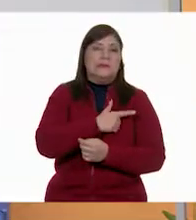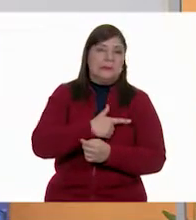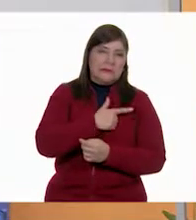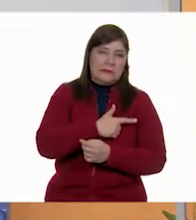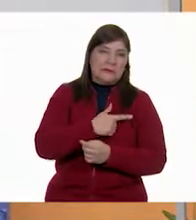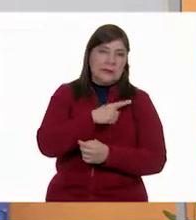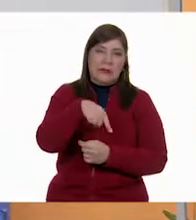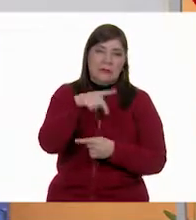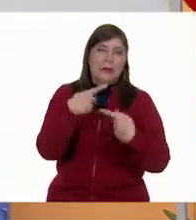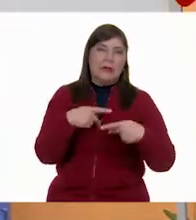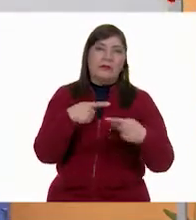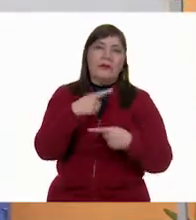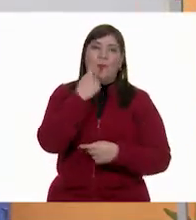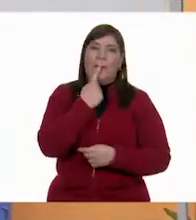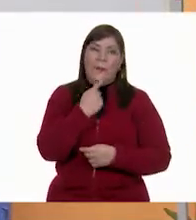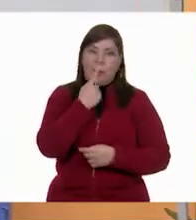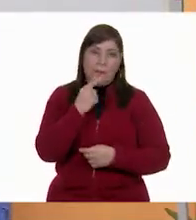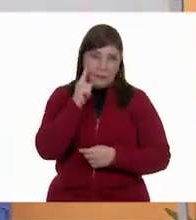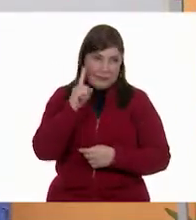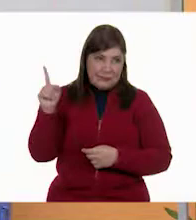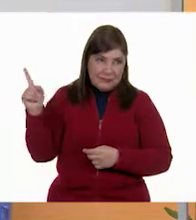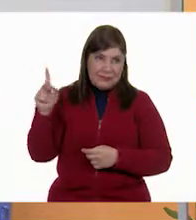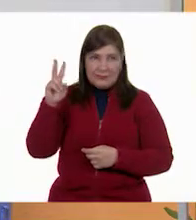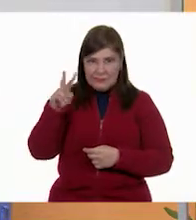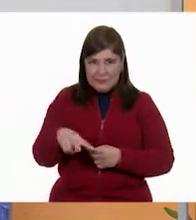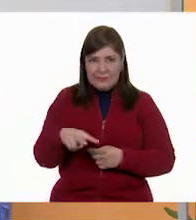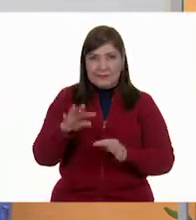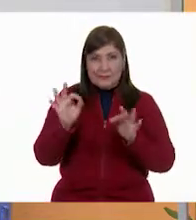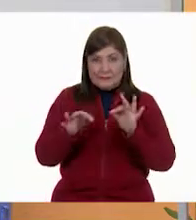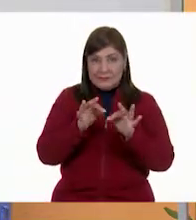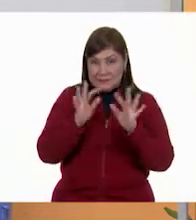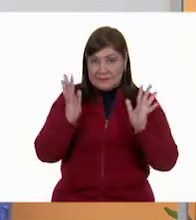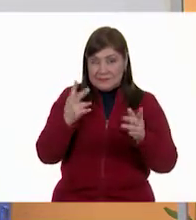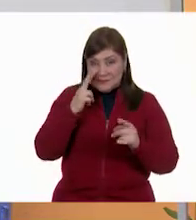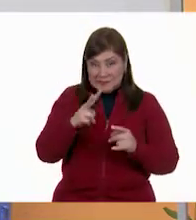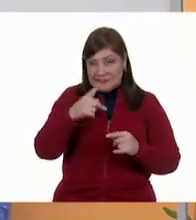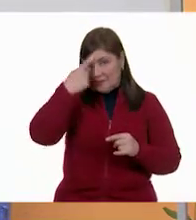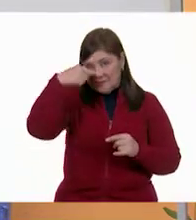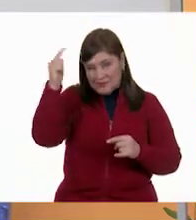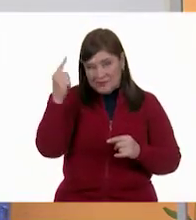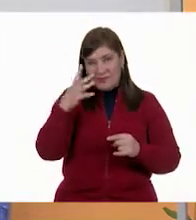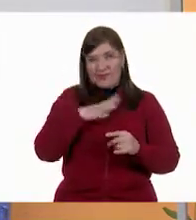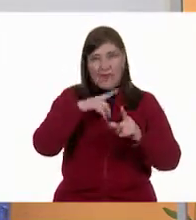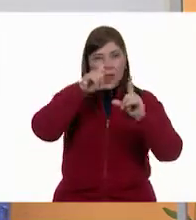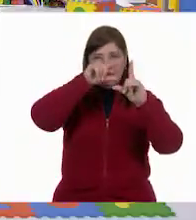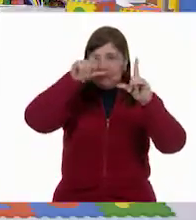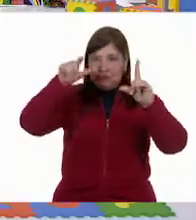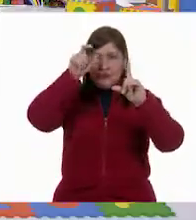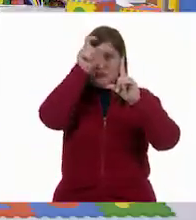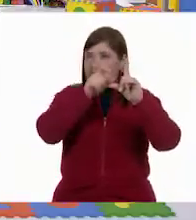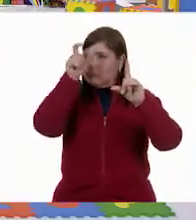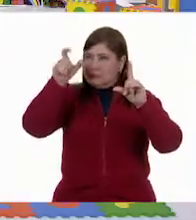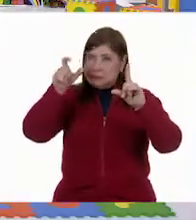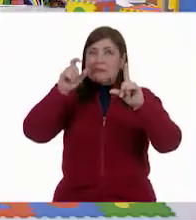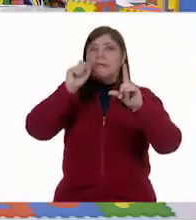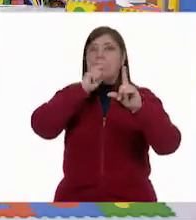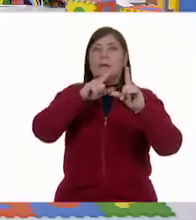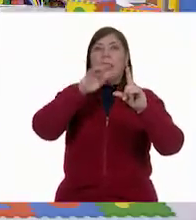favorito. El rojo. El rojo, muy bien. Excelente. ¿Ya vieron qué fácil es tener nuestra gráfica de barras y nuestra tabla de